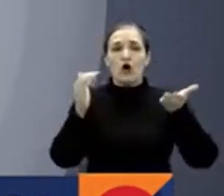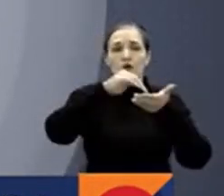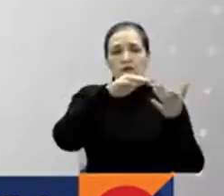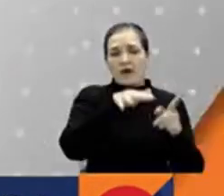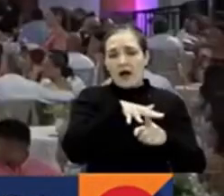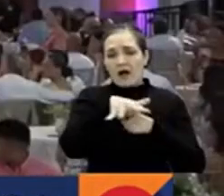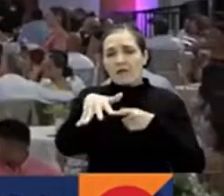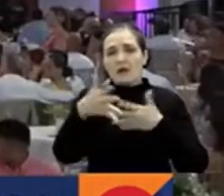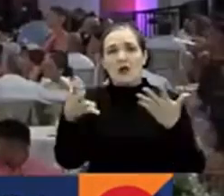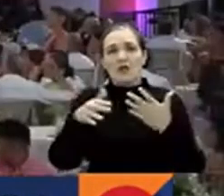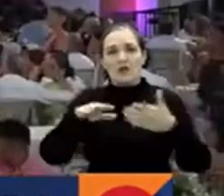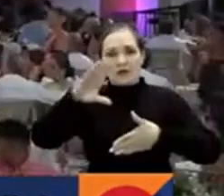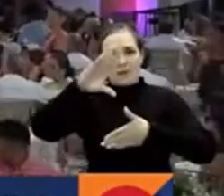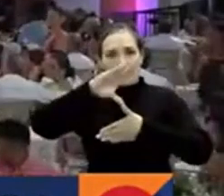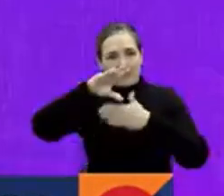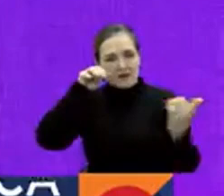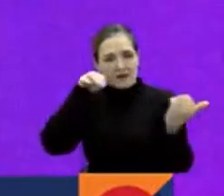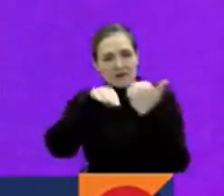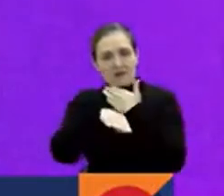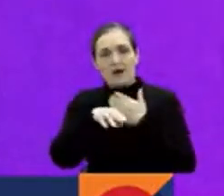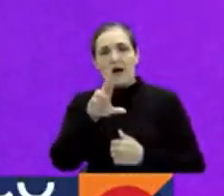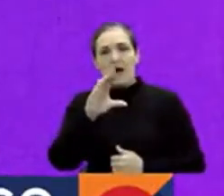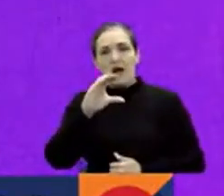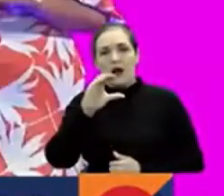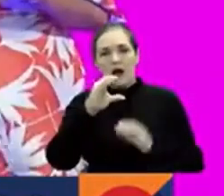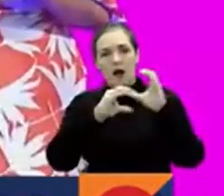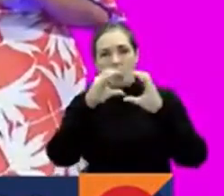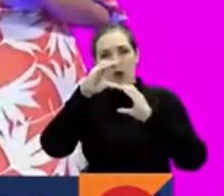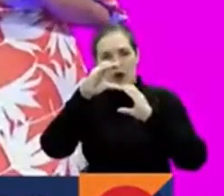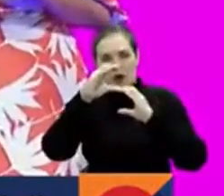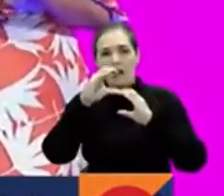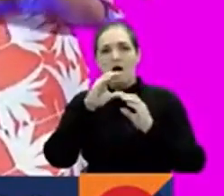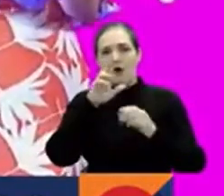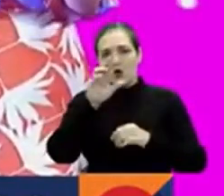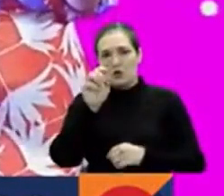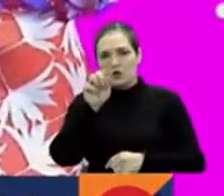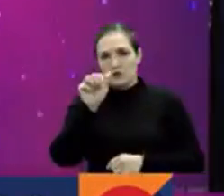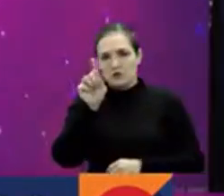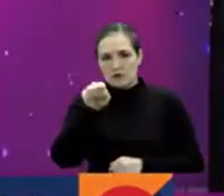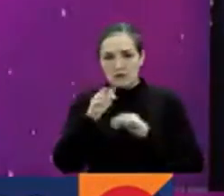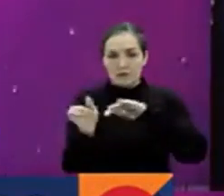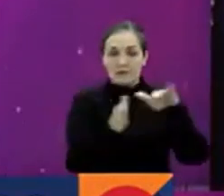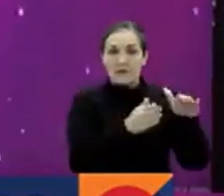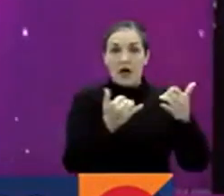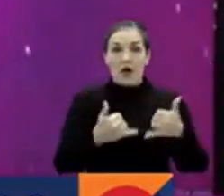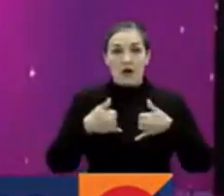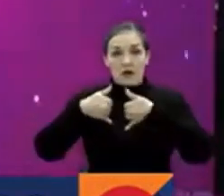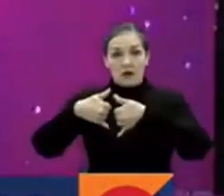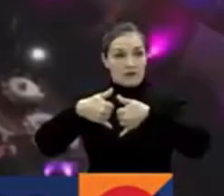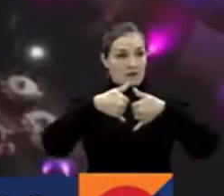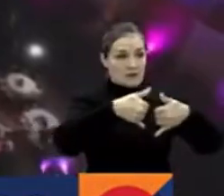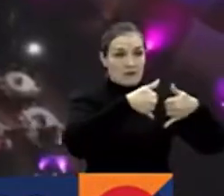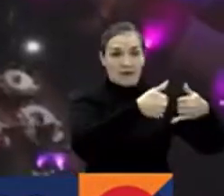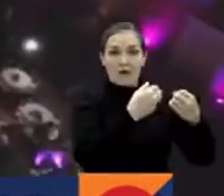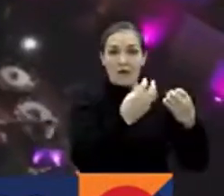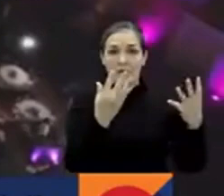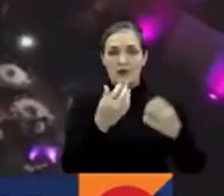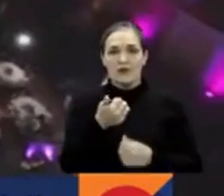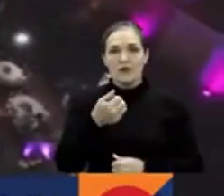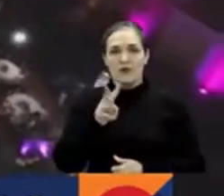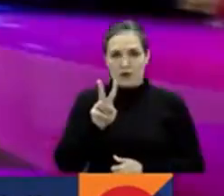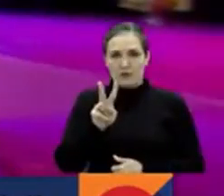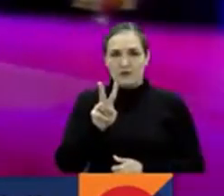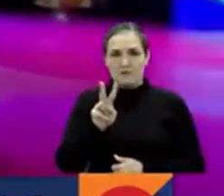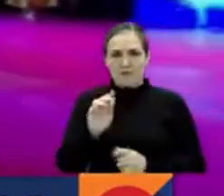Rosascauca. En la gala de entrega de los premios India Catalina, RTBC fue protagonista. 12 estatuillas reconocieron las